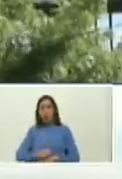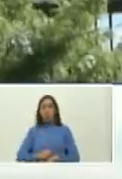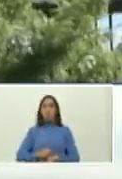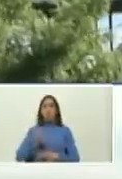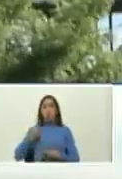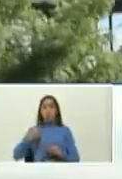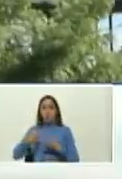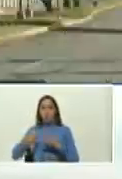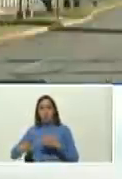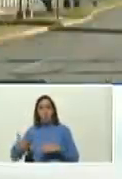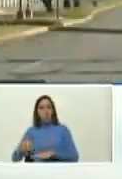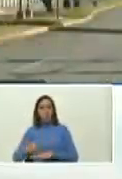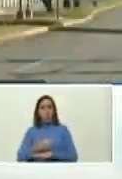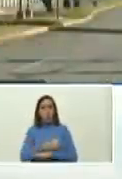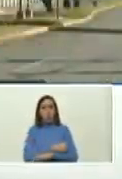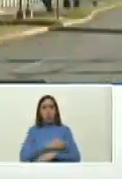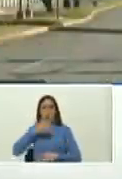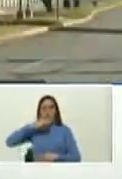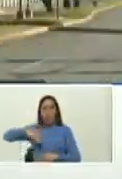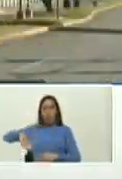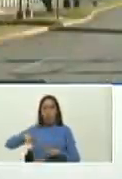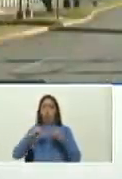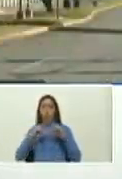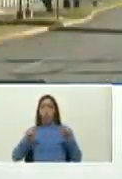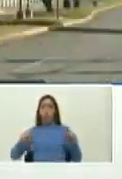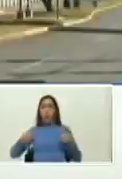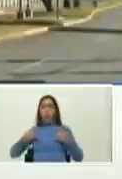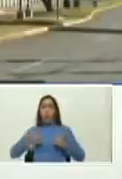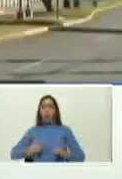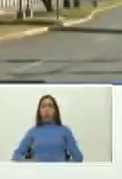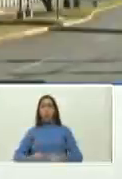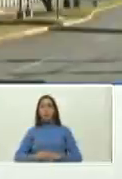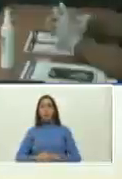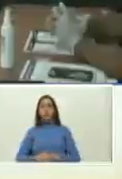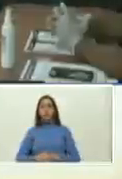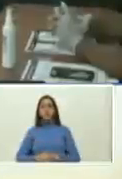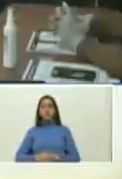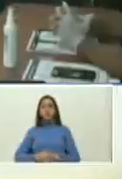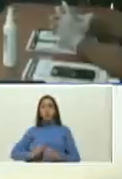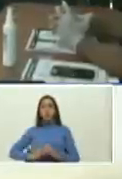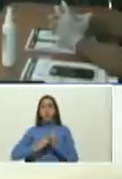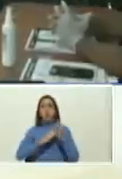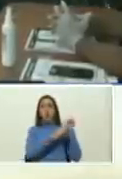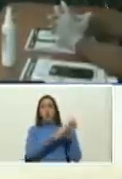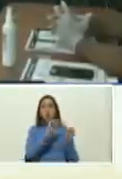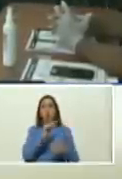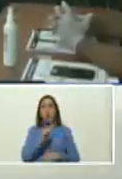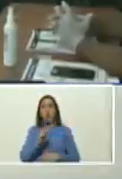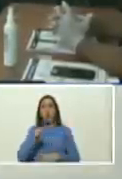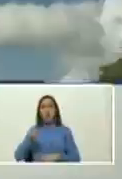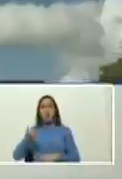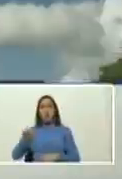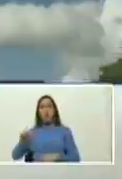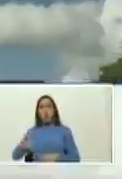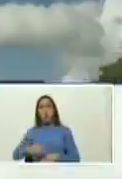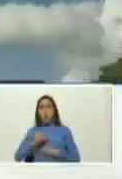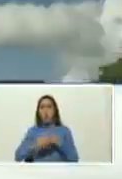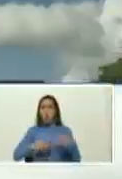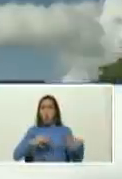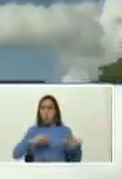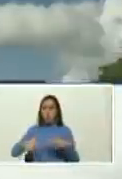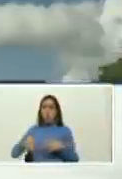y a todo el pueblo de Nicaragua a los hijos e hijas de Sandino dando la batalla y el